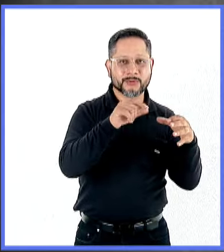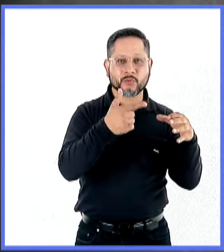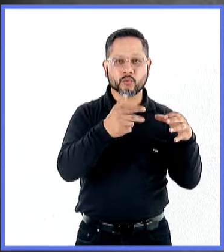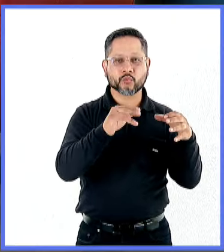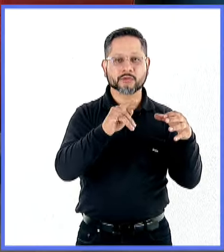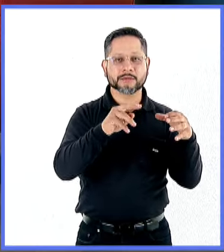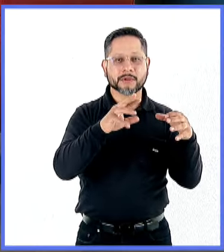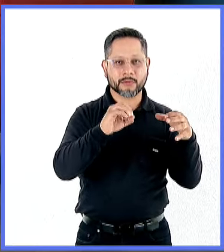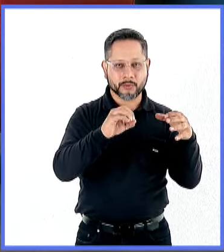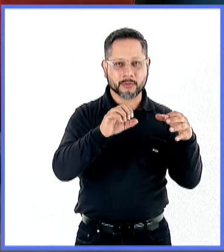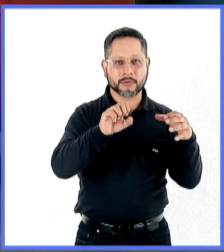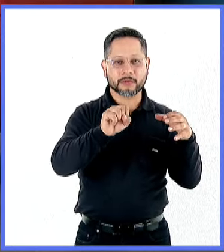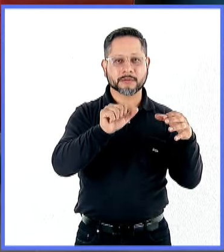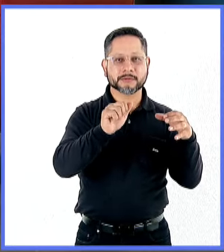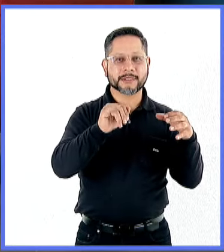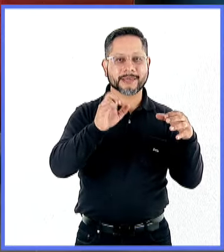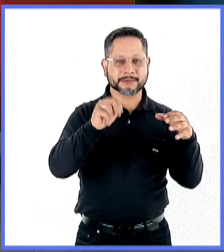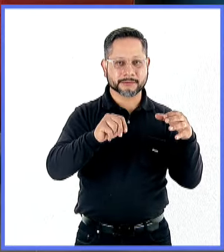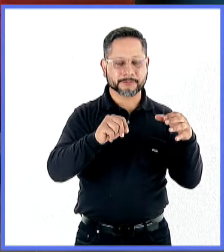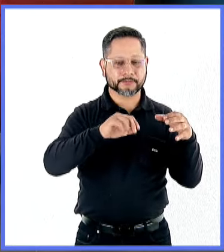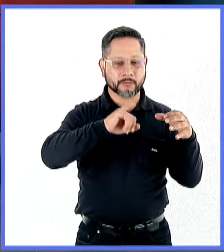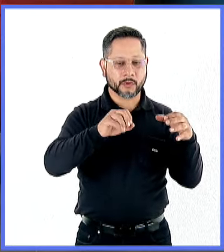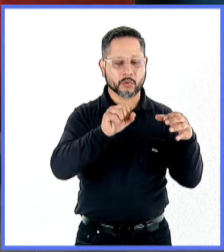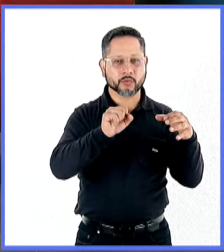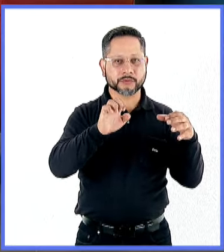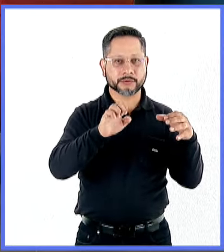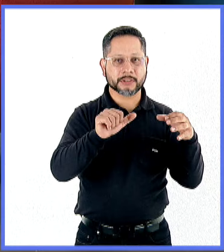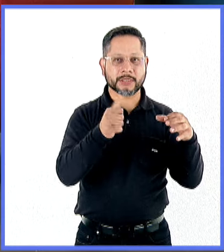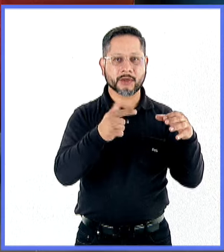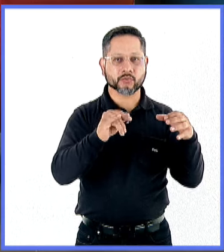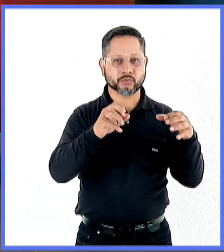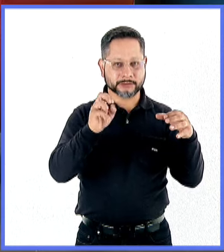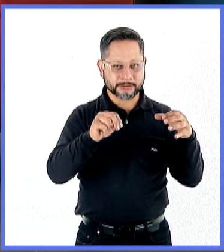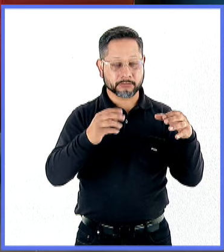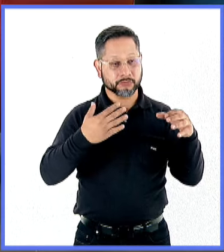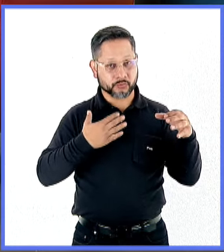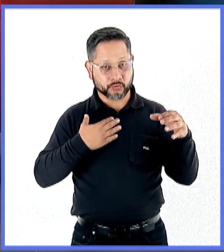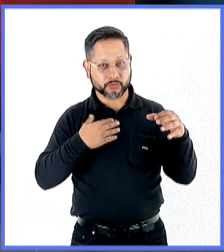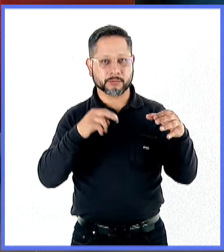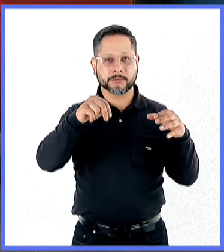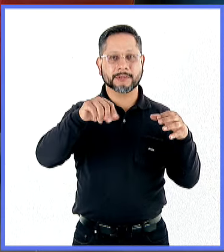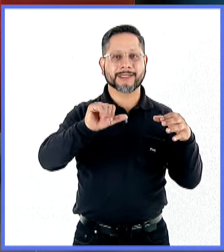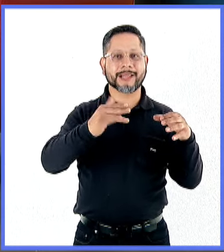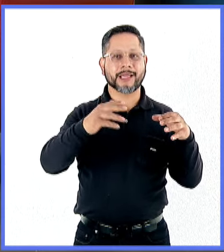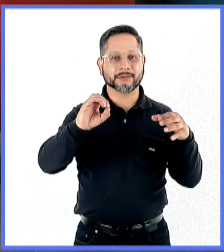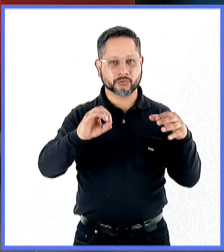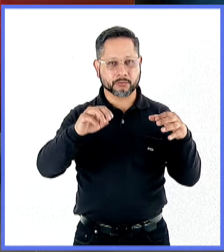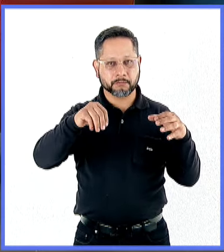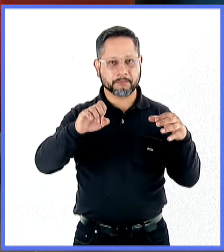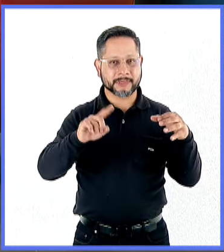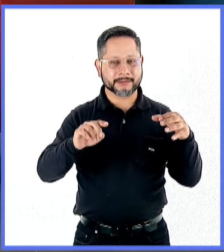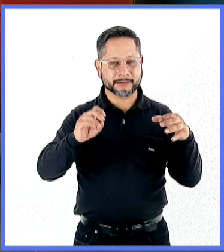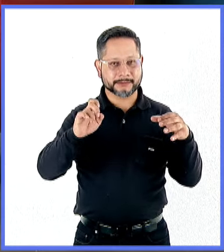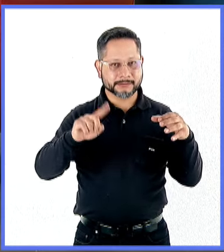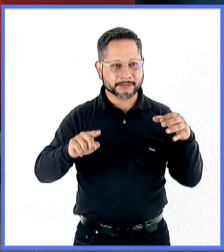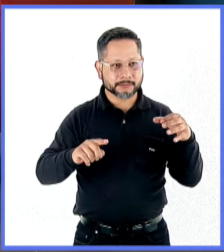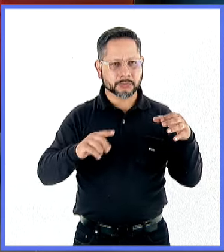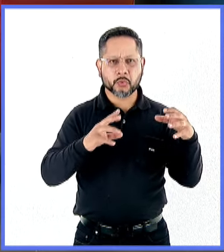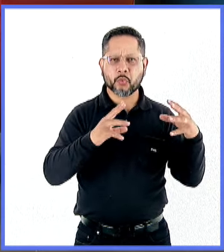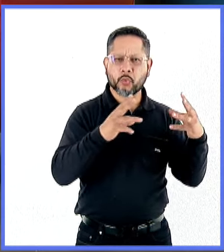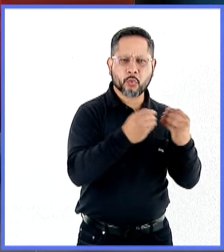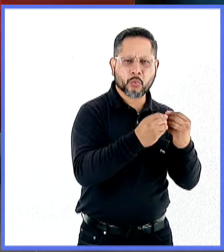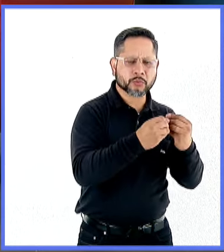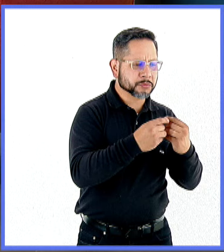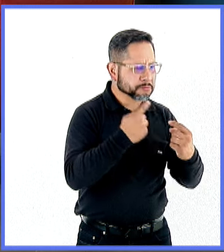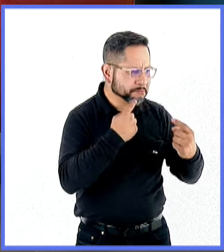Sáenz, a la que pertenecía José Agustín, su servidor, Nacho Méndez, el músico, y nos juntábamos mucho,